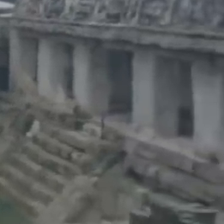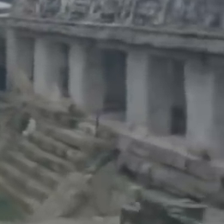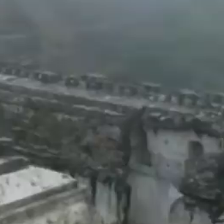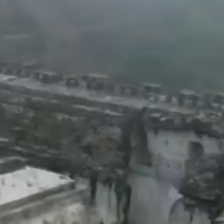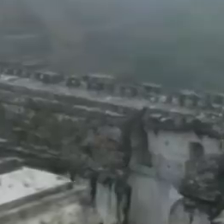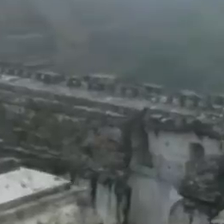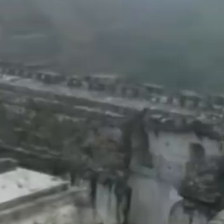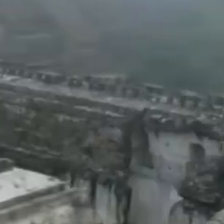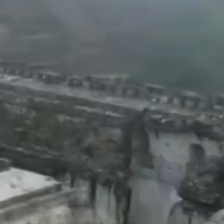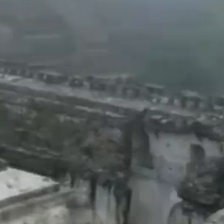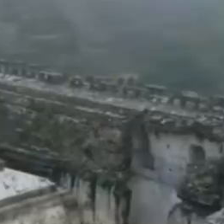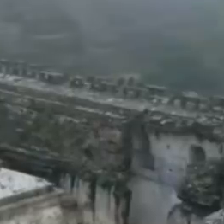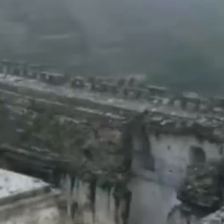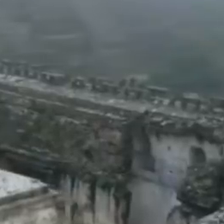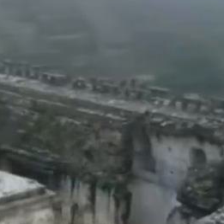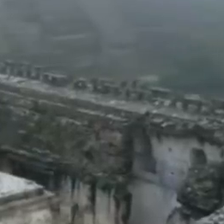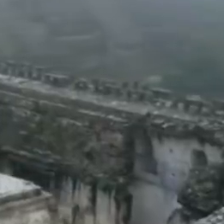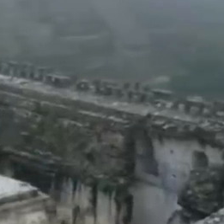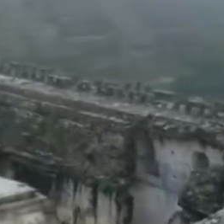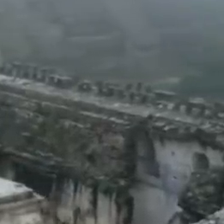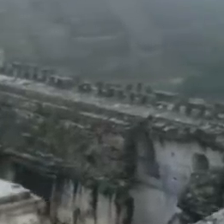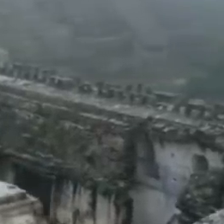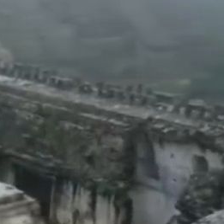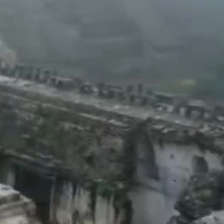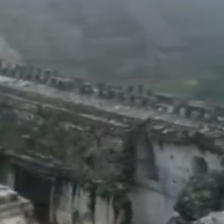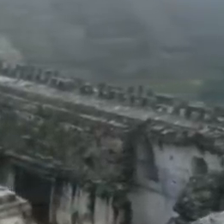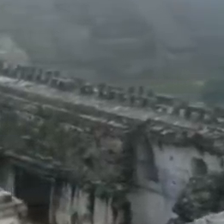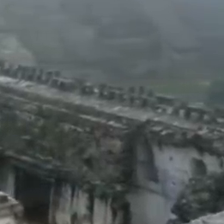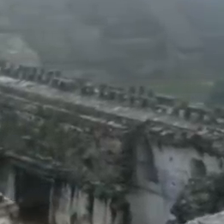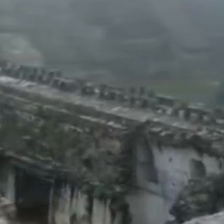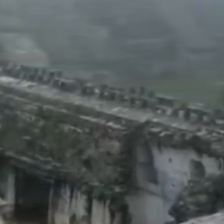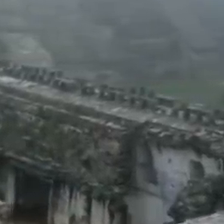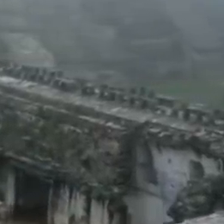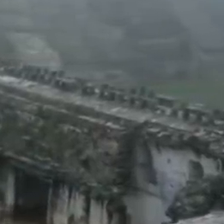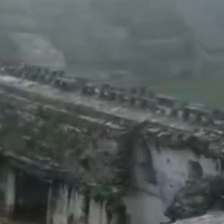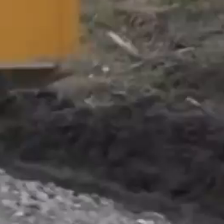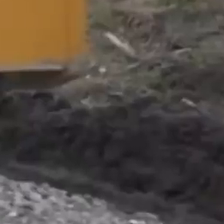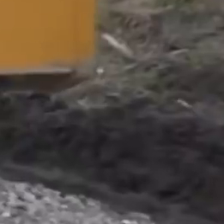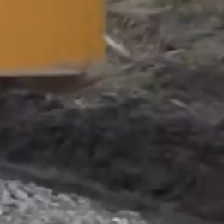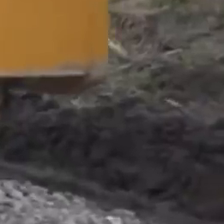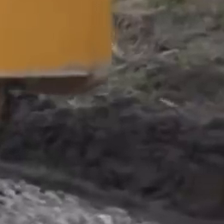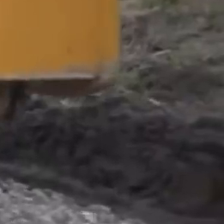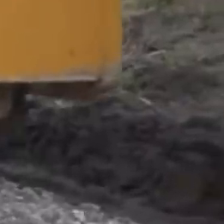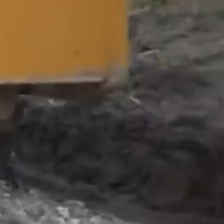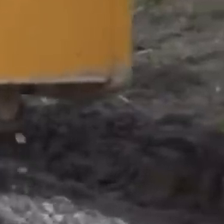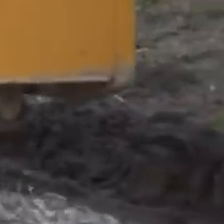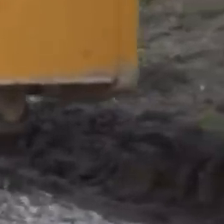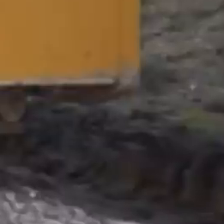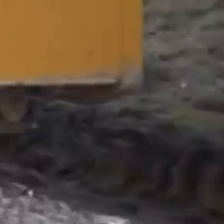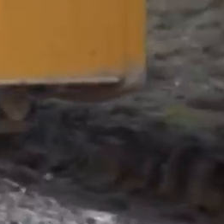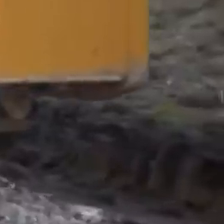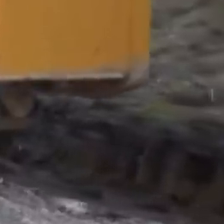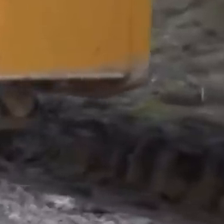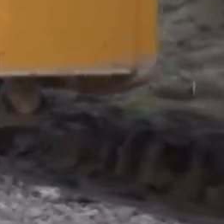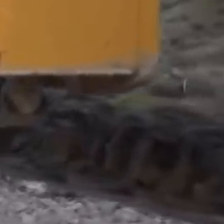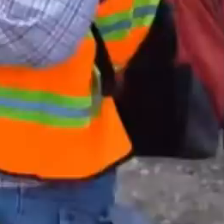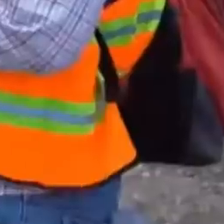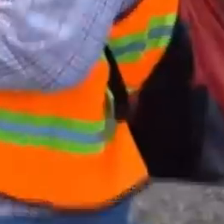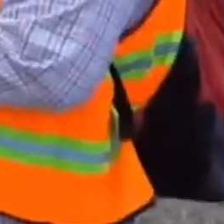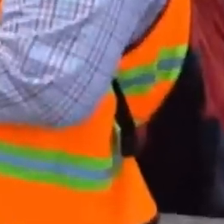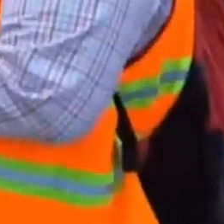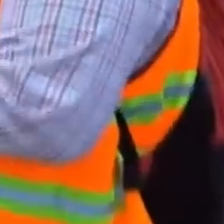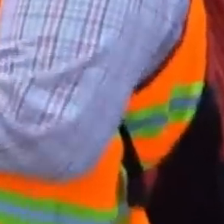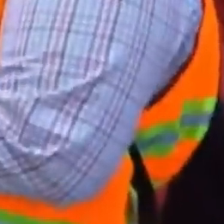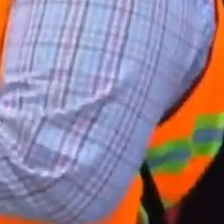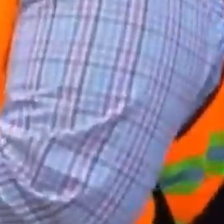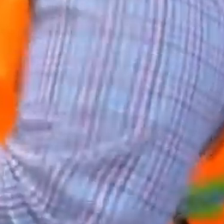que la convirtió en el centro gravitacional del poder político y cultural. El gobierno de México impulsa obras transformadoras con